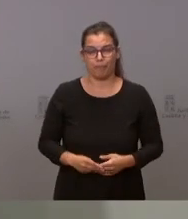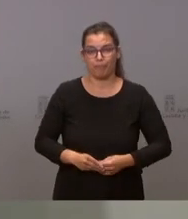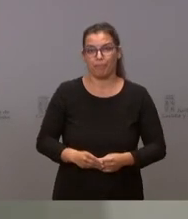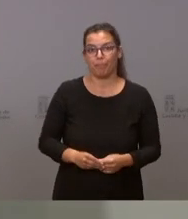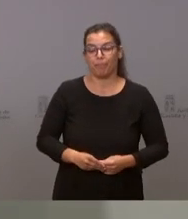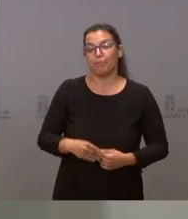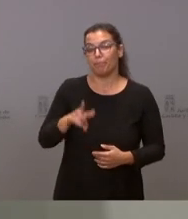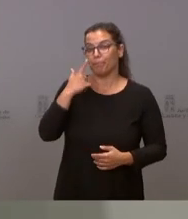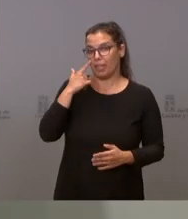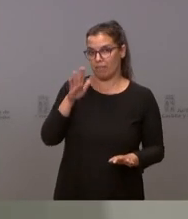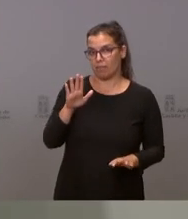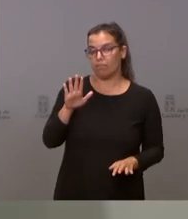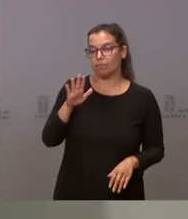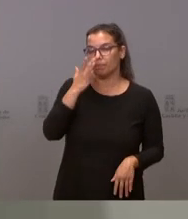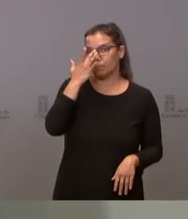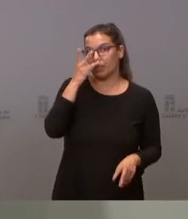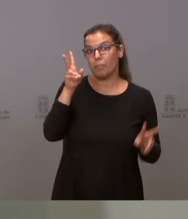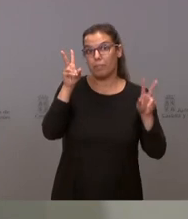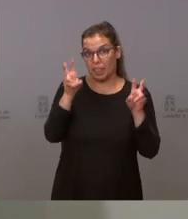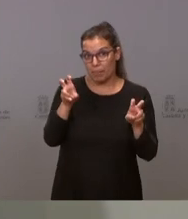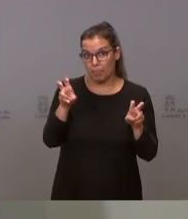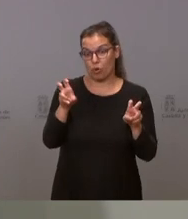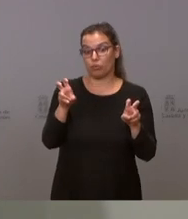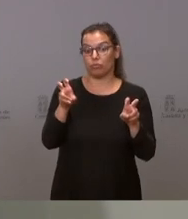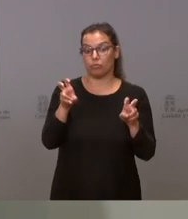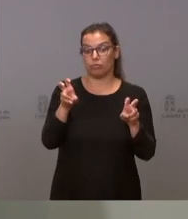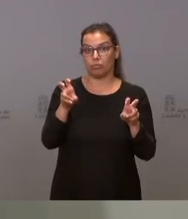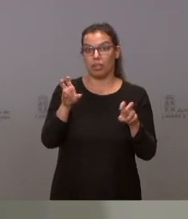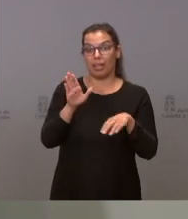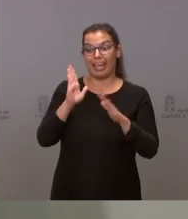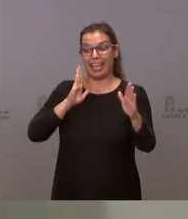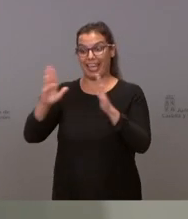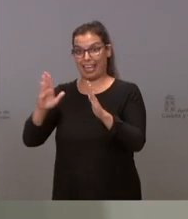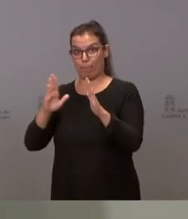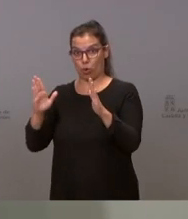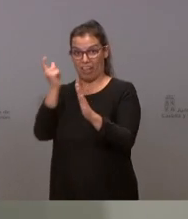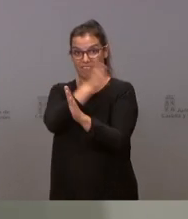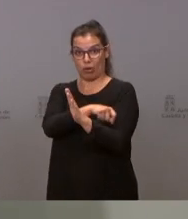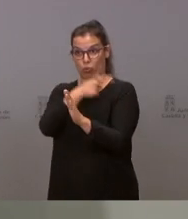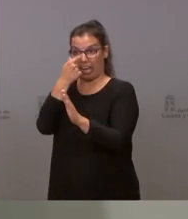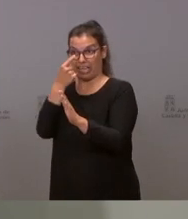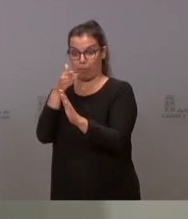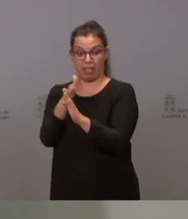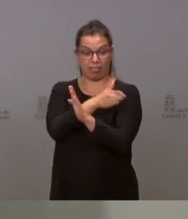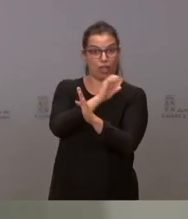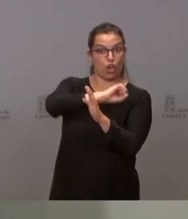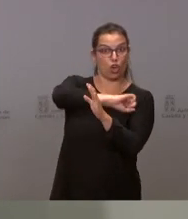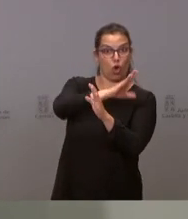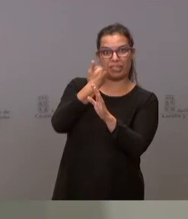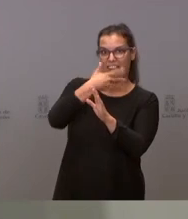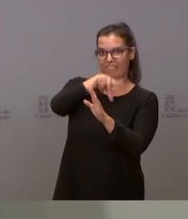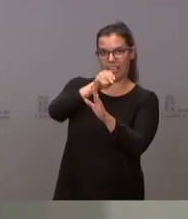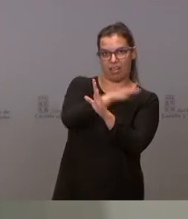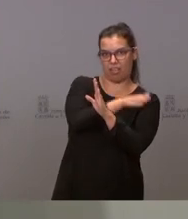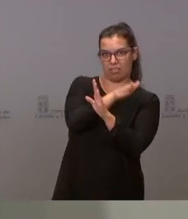vamos a ver en teoría tendríamos que haber acabado la vacunación para cuando empiece la campaña de la gripe